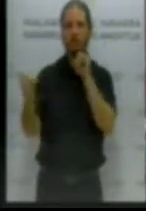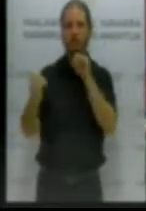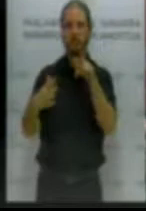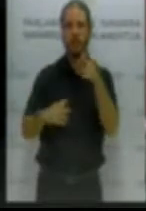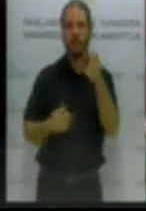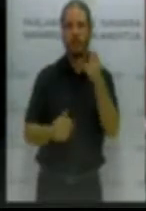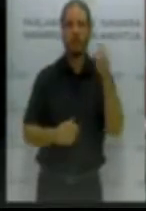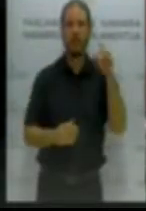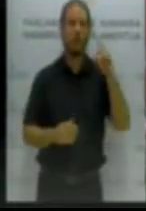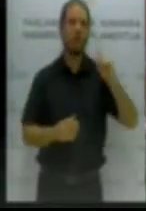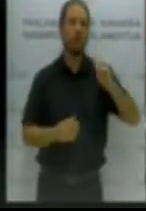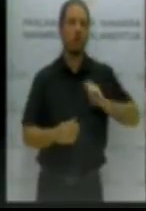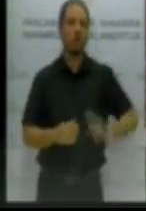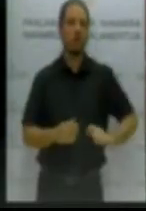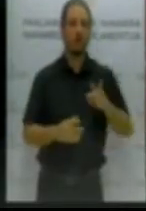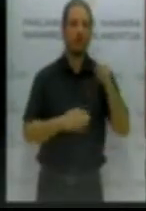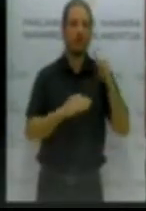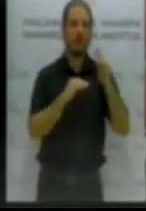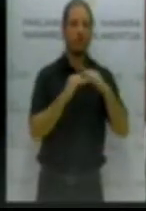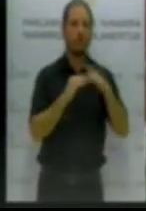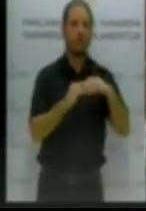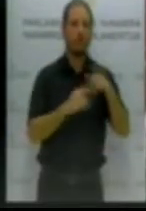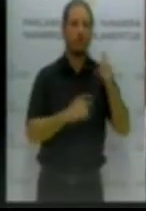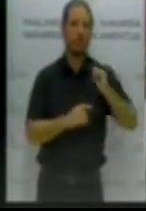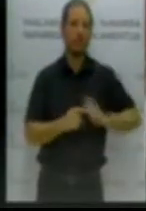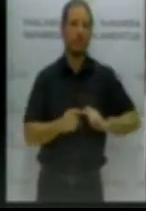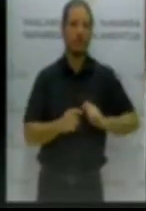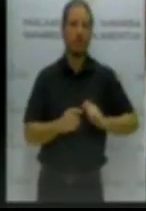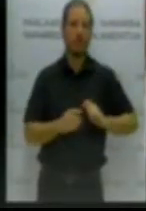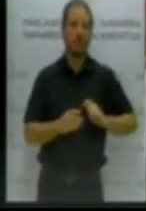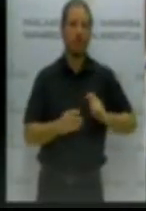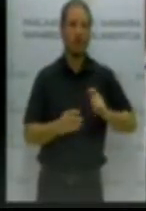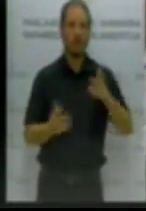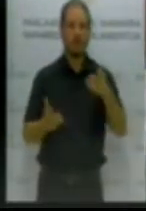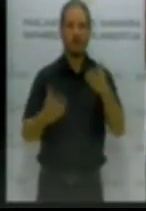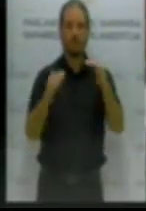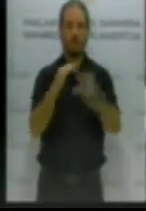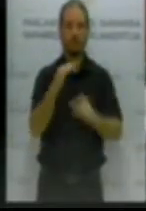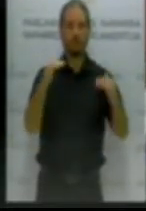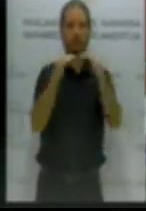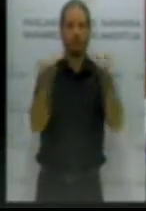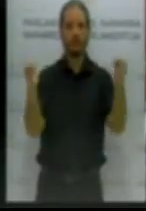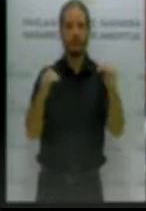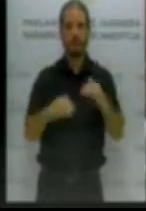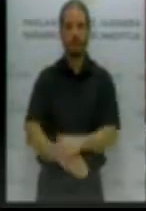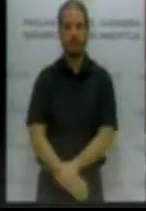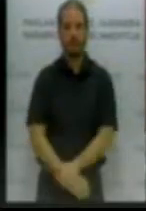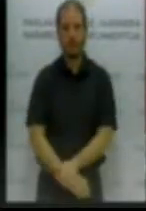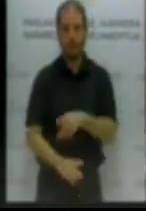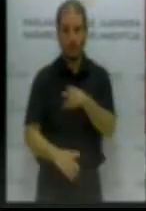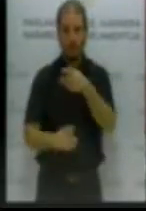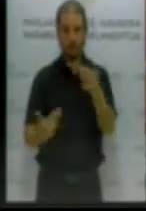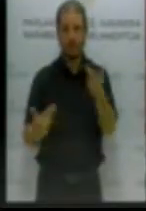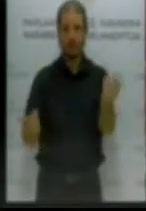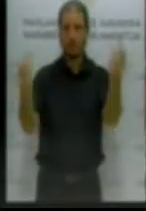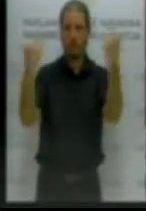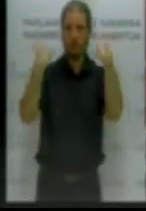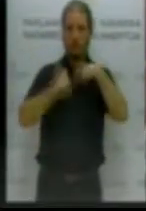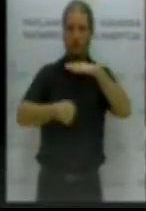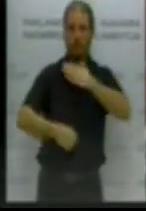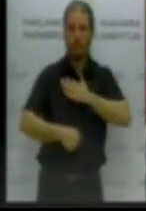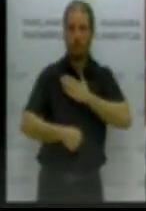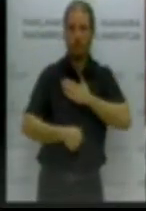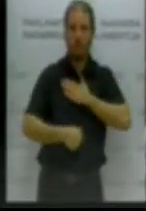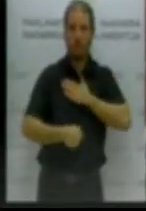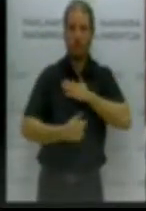SMI. Y así lo hicimos a través de nuestro régimen fiscal y también de las competencias que tenemos atribuidas en esta materia.